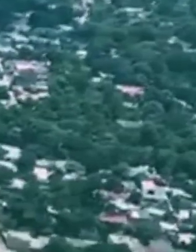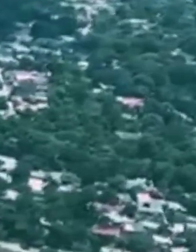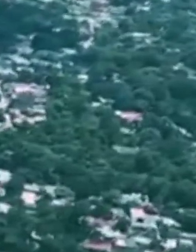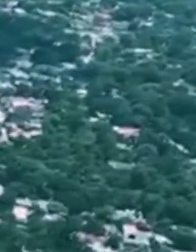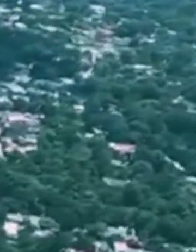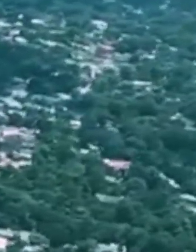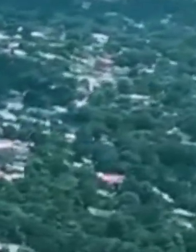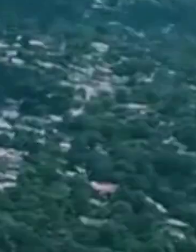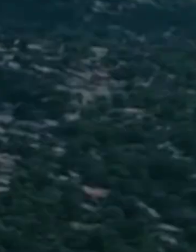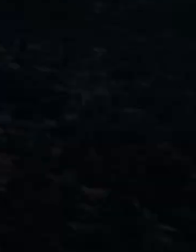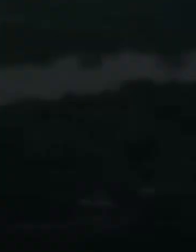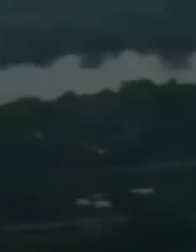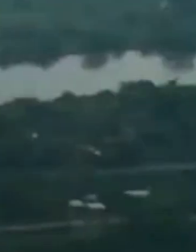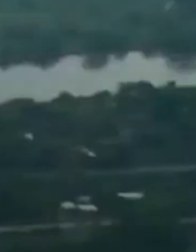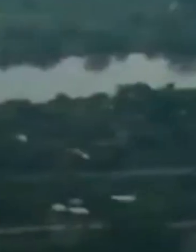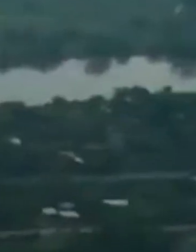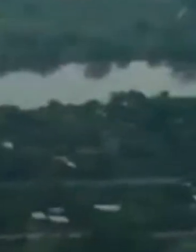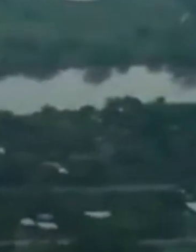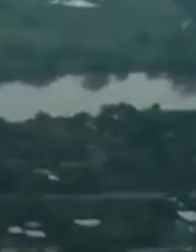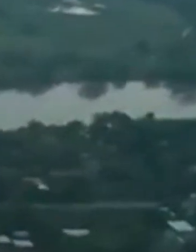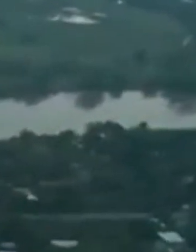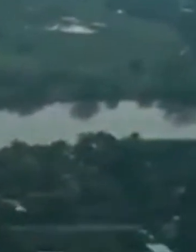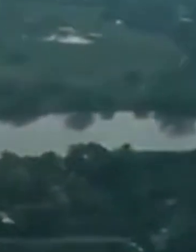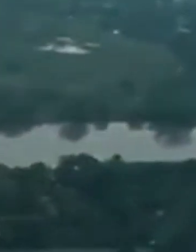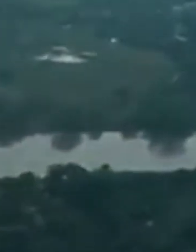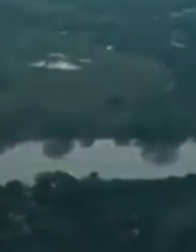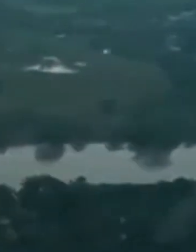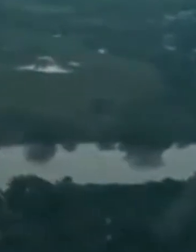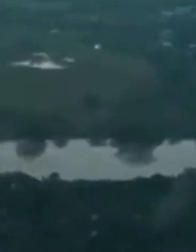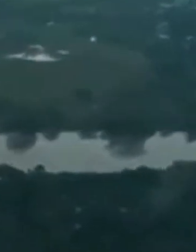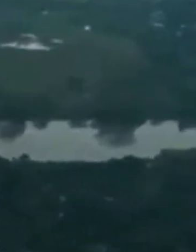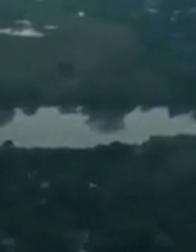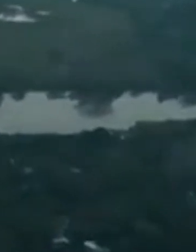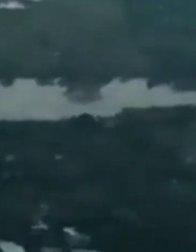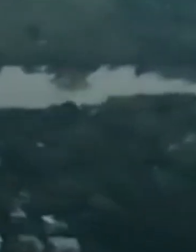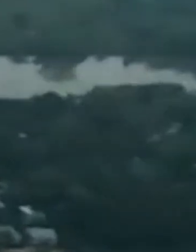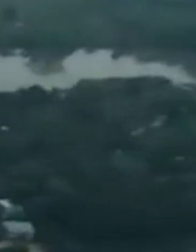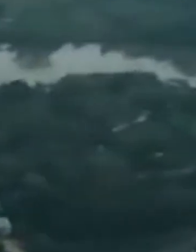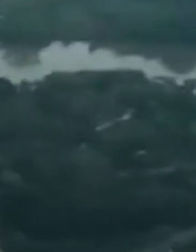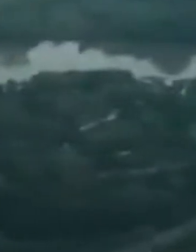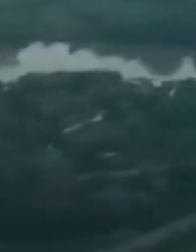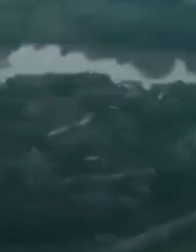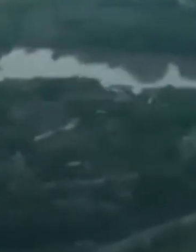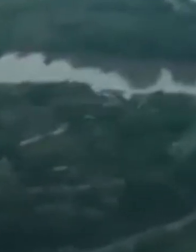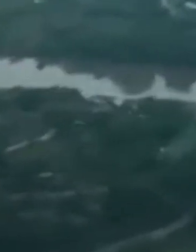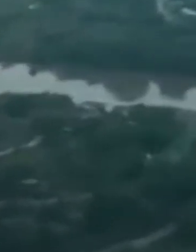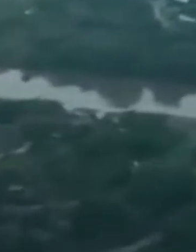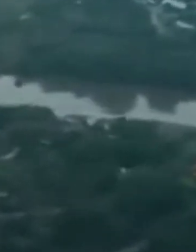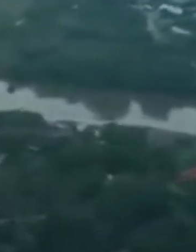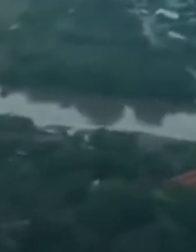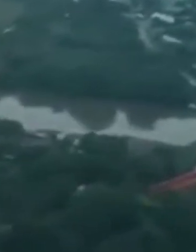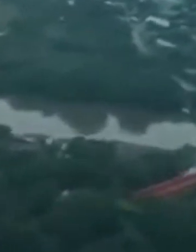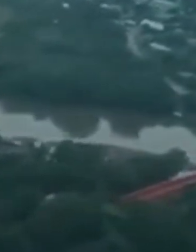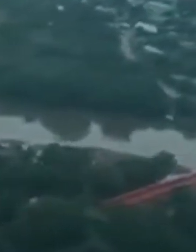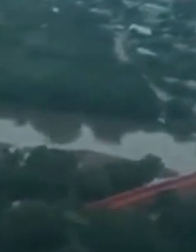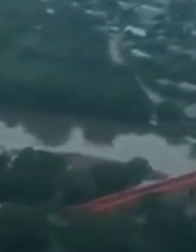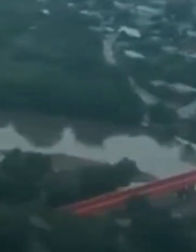Este es un pueblo que pasa el ferrocarril ese del Istmo, que se llama Jesús Carranza.